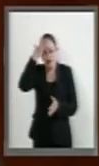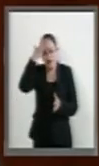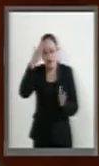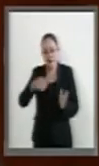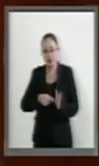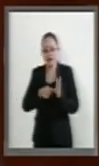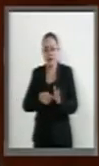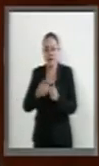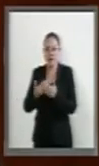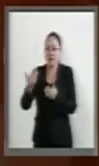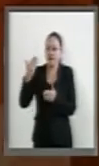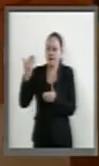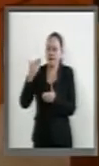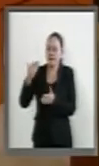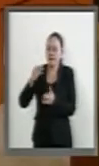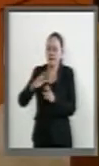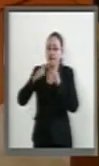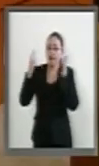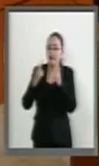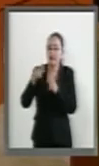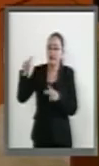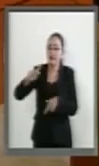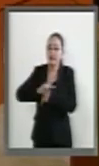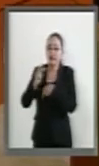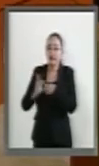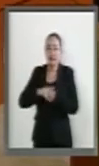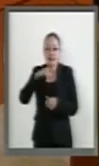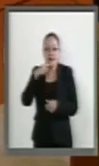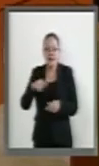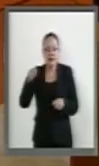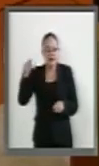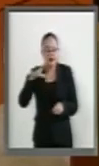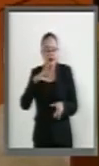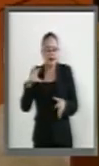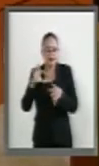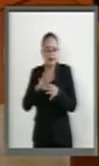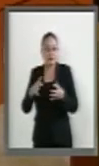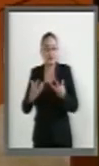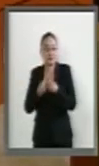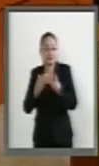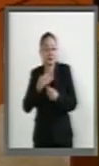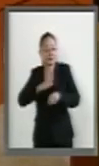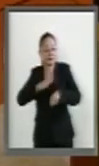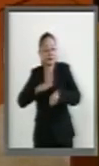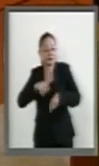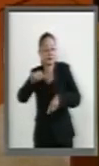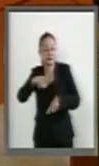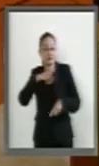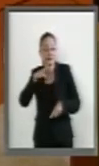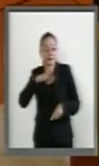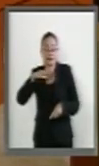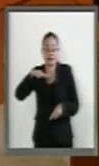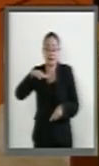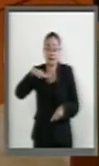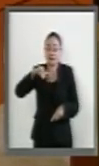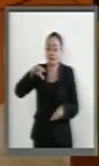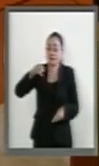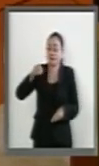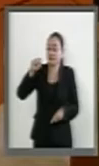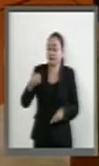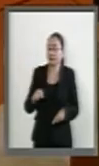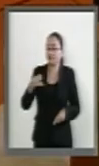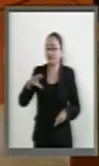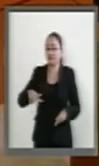reciente cumbre de Puerto Varas en Chile, un acercamiento con los países del Mercosur, países